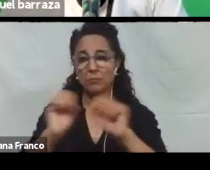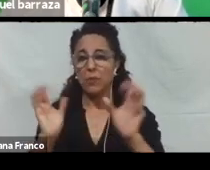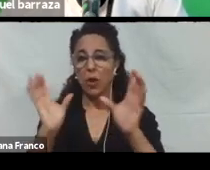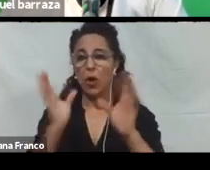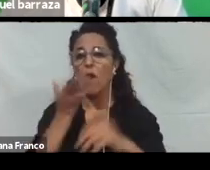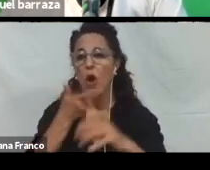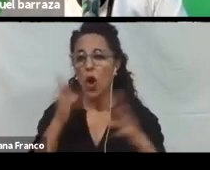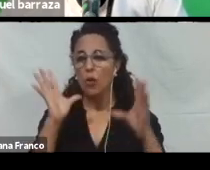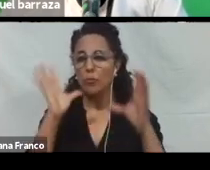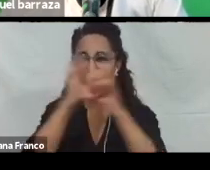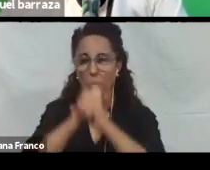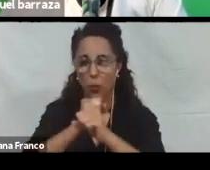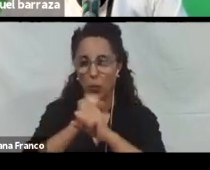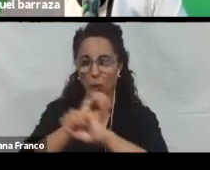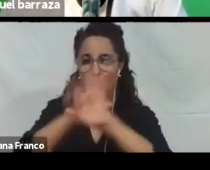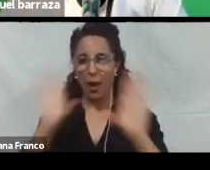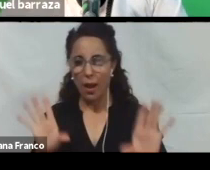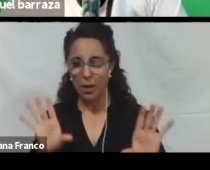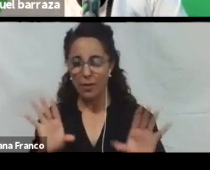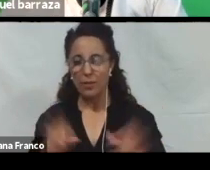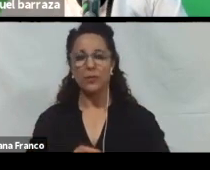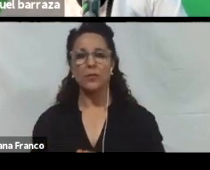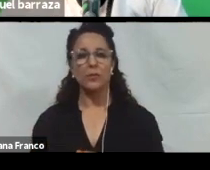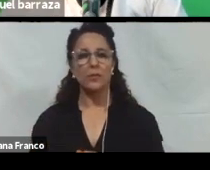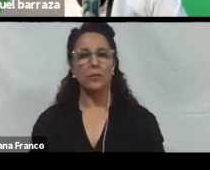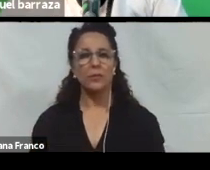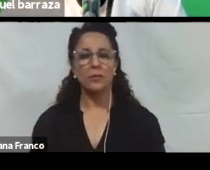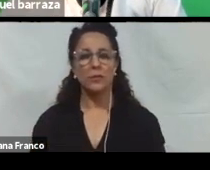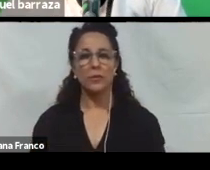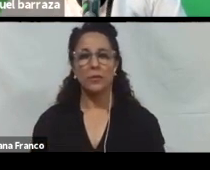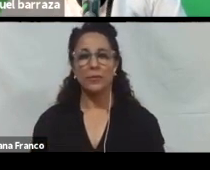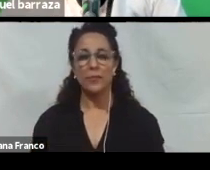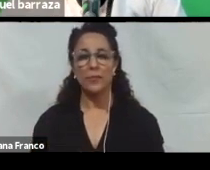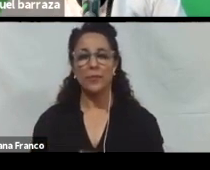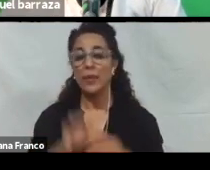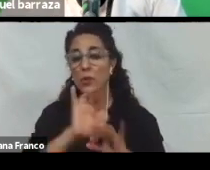Tanto. En las presentaciones. Como en las videollamadas. Se pueden activar. Subtítulos.